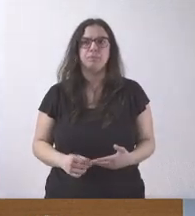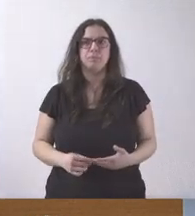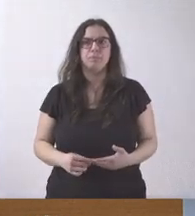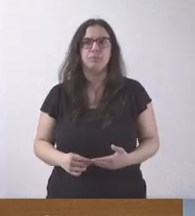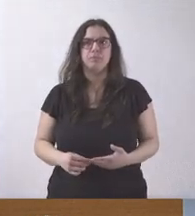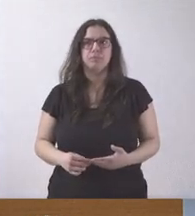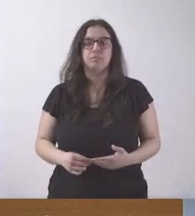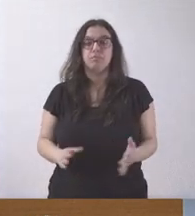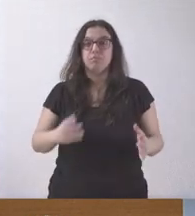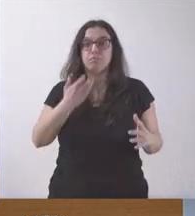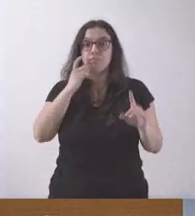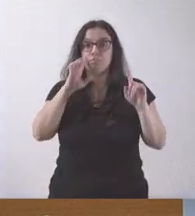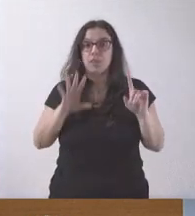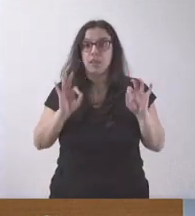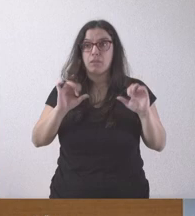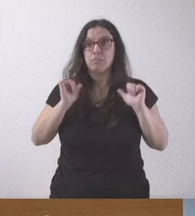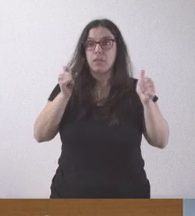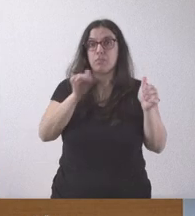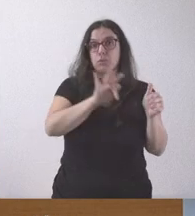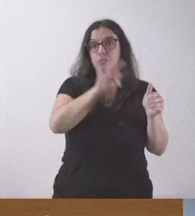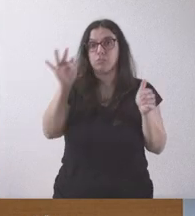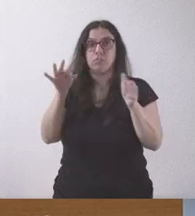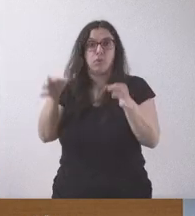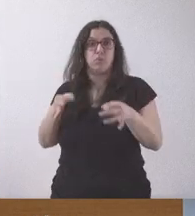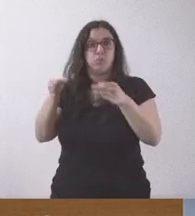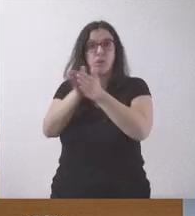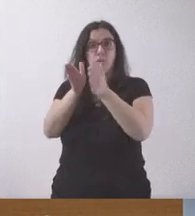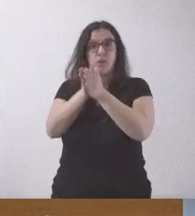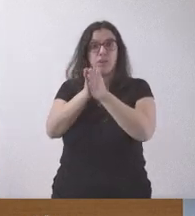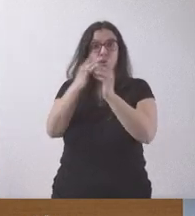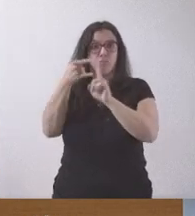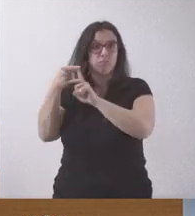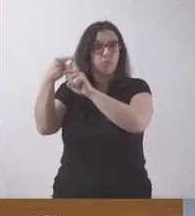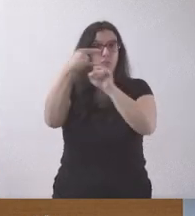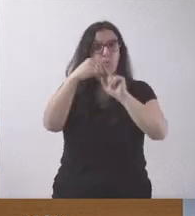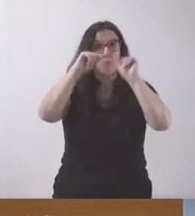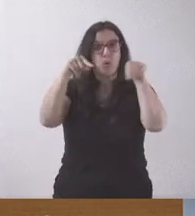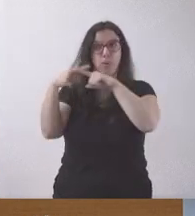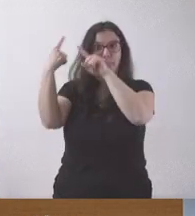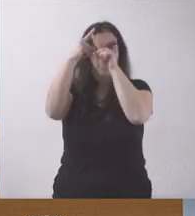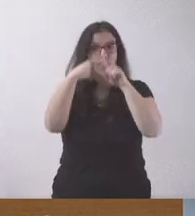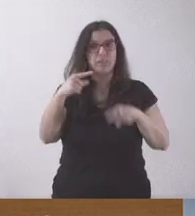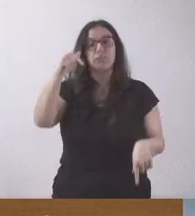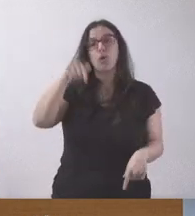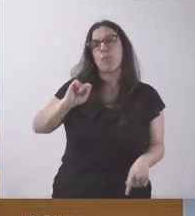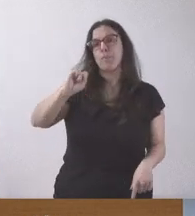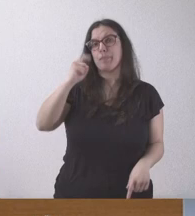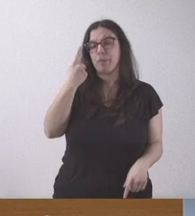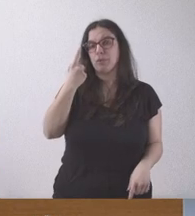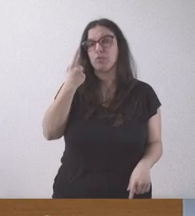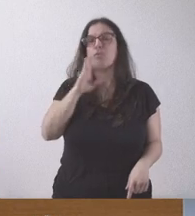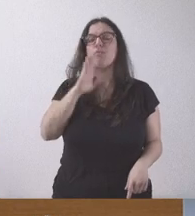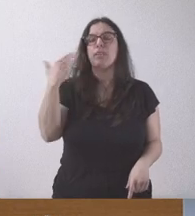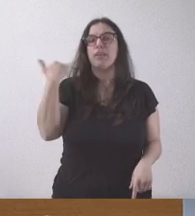Si os parece, abrimos un turno, como siempre, con los compañeros que nos siguen desde las diferentes provincias. Hoy lo abrimos en